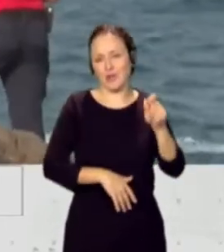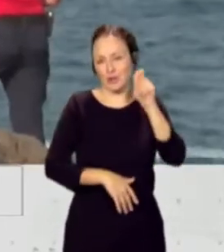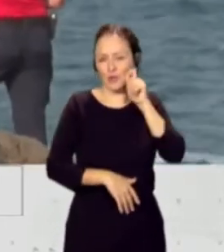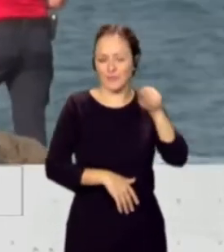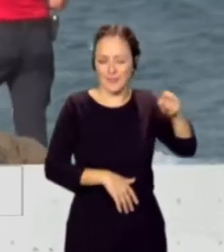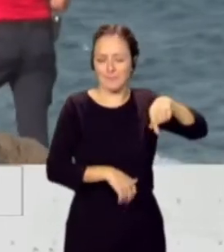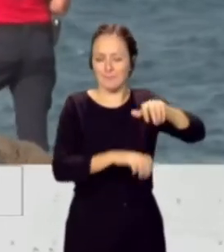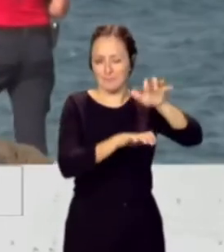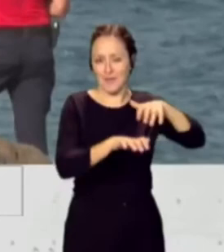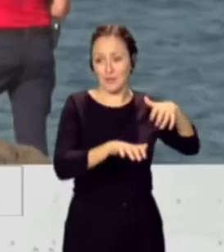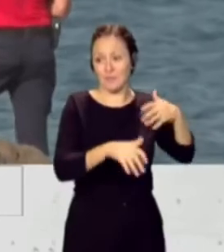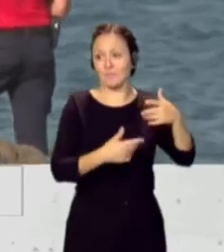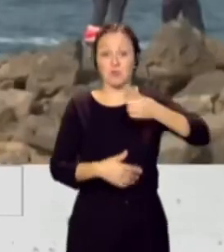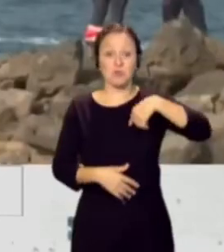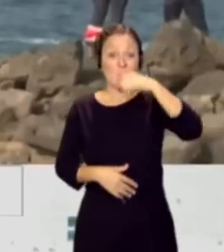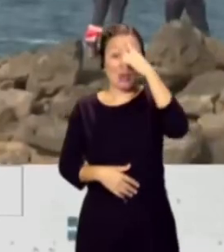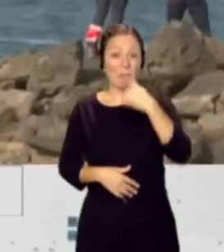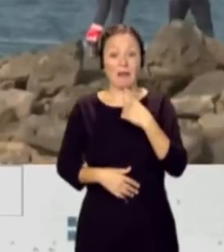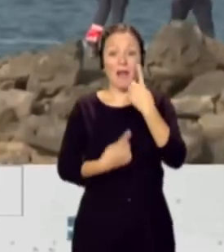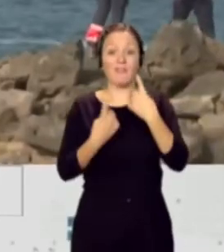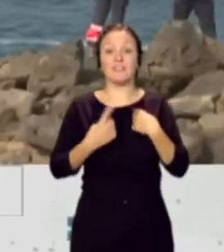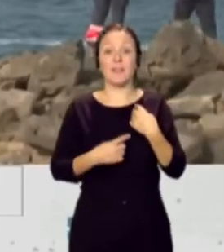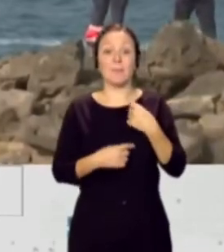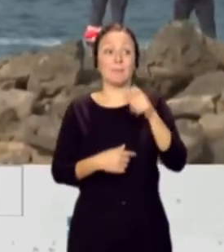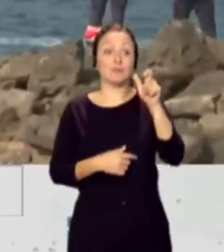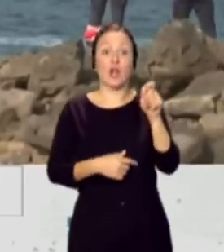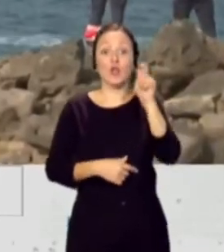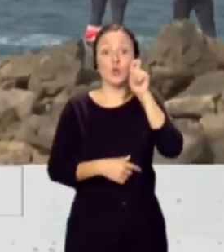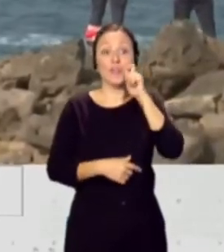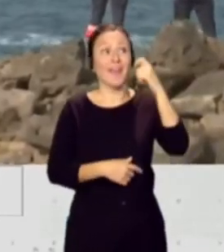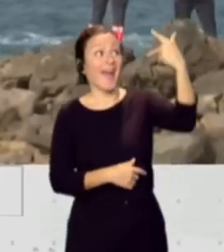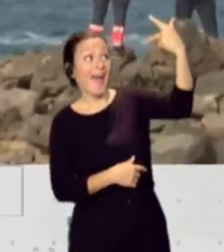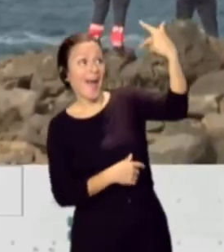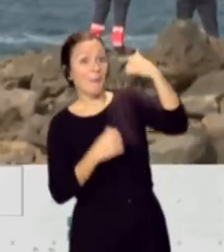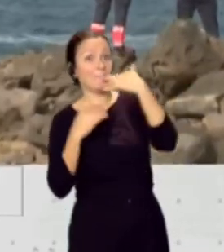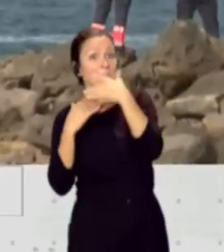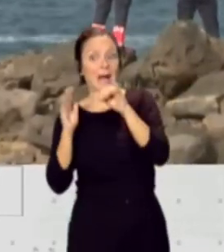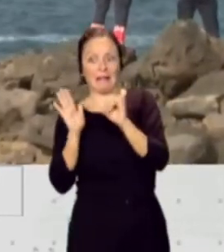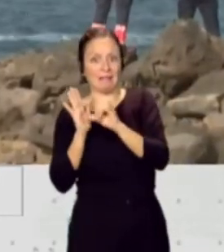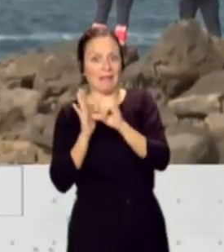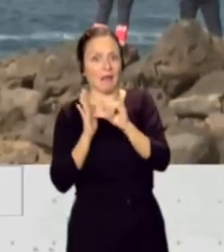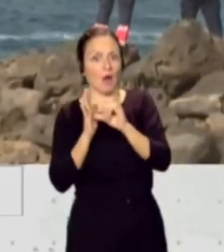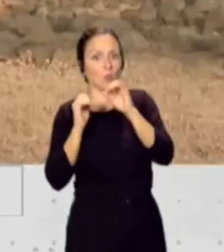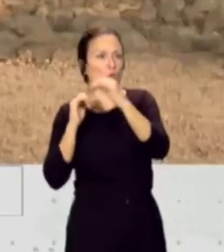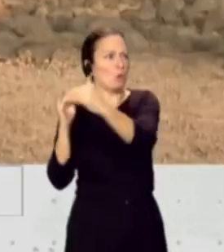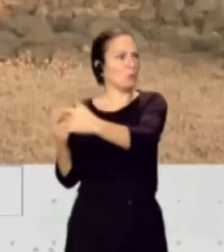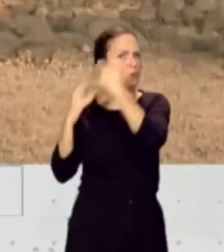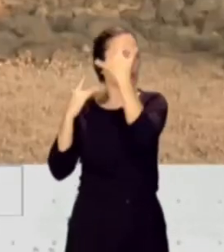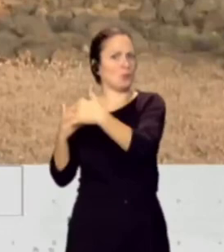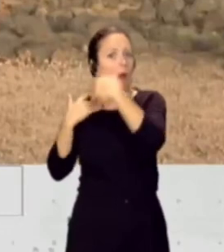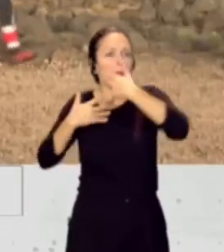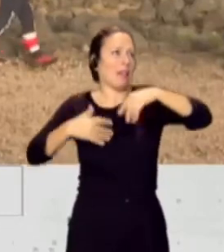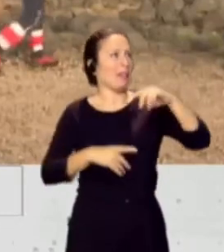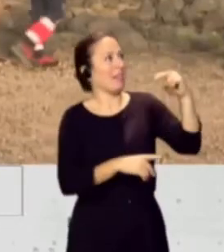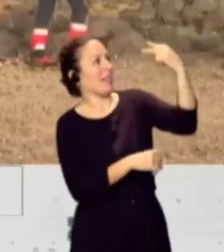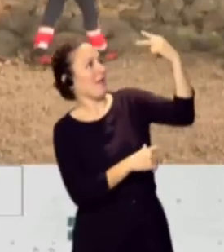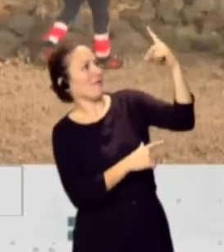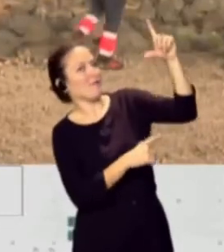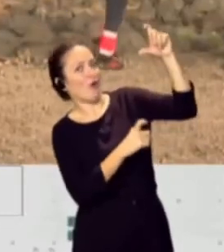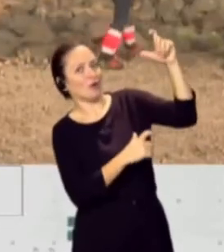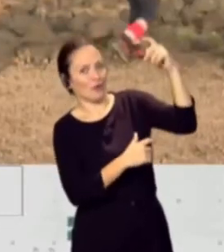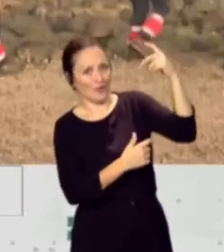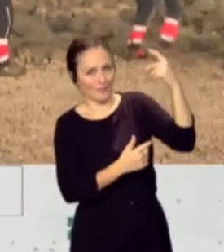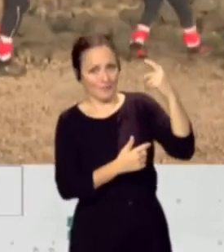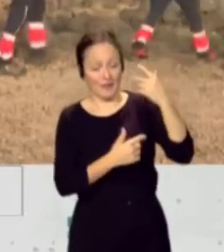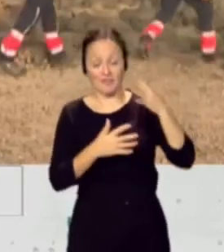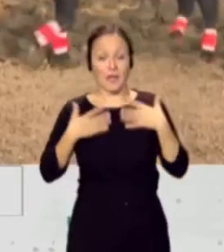Vemos imágenes de los turistas que se van a sacar el selfie a la orilla del mar en un momento de gran oleaje. De repente observan que